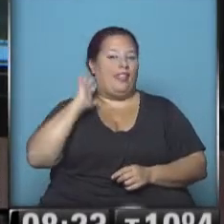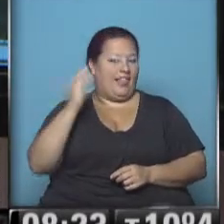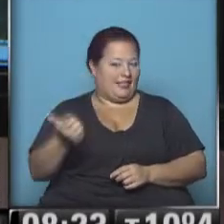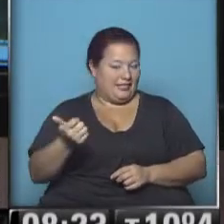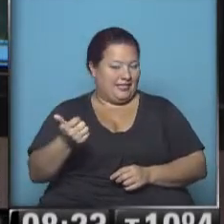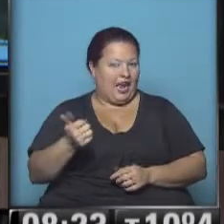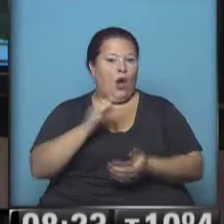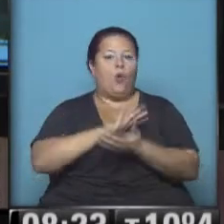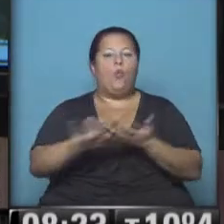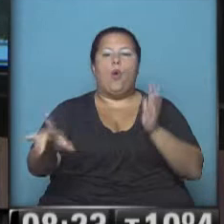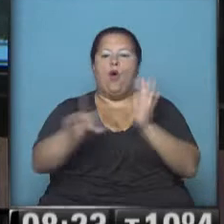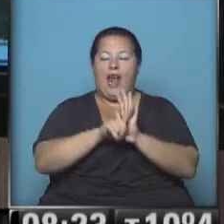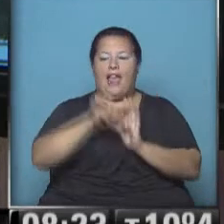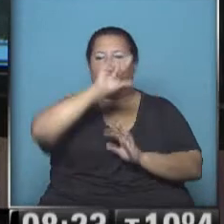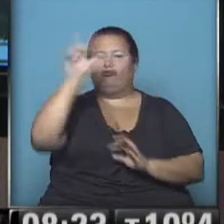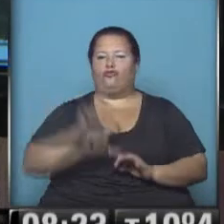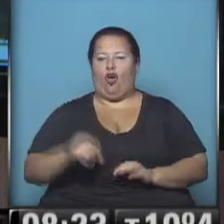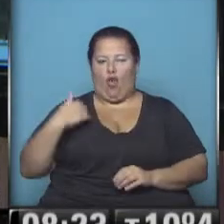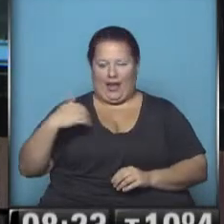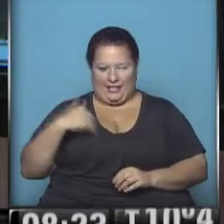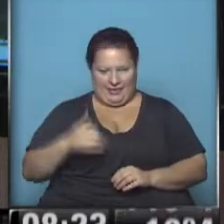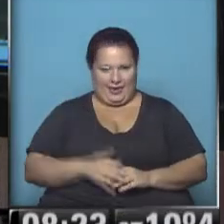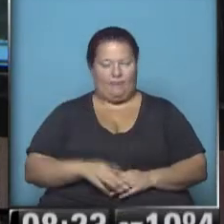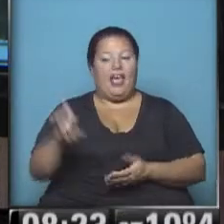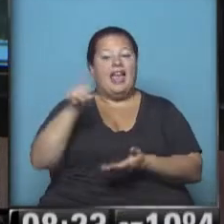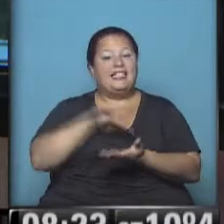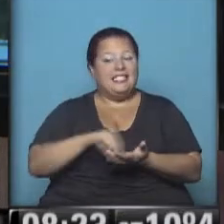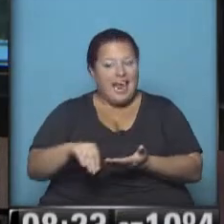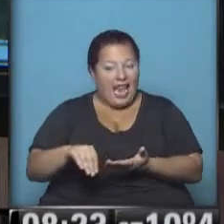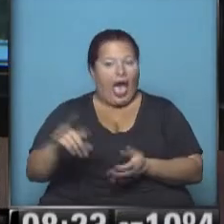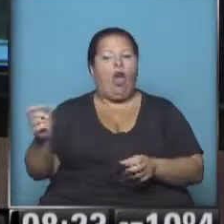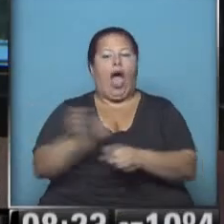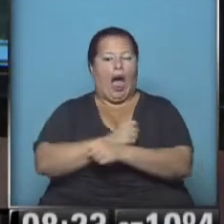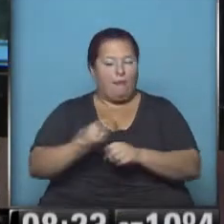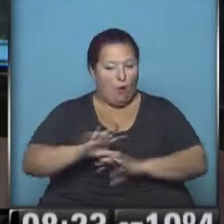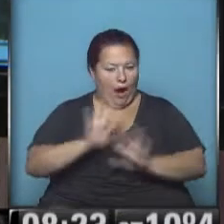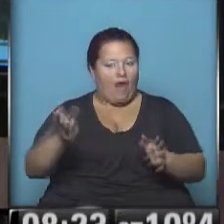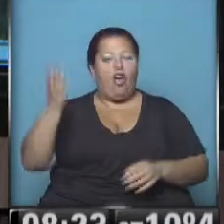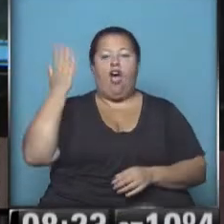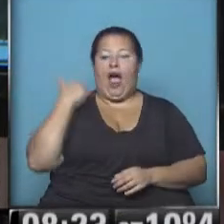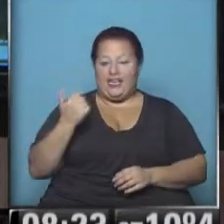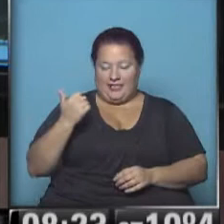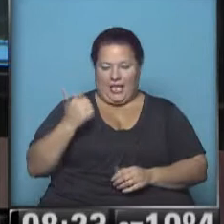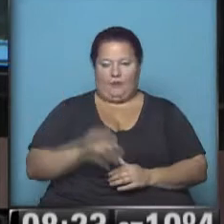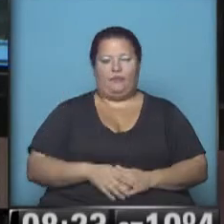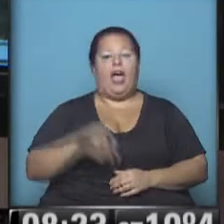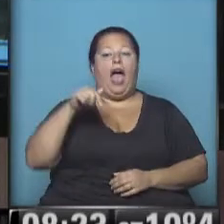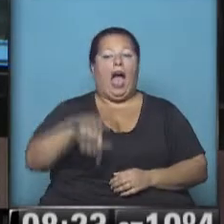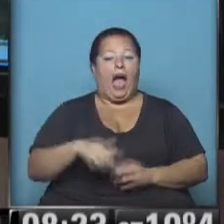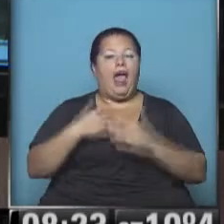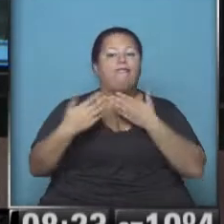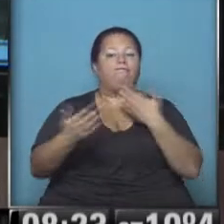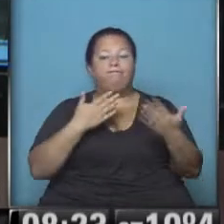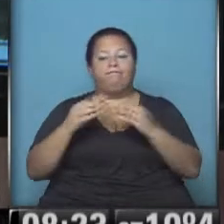el nuevo Código en toda la República Argentina. El Senado dio la sanción en la jornada de ayer. Ahora el debate